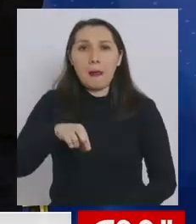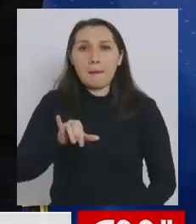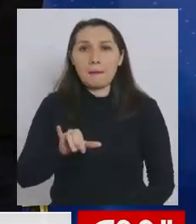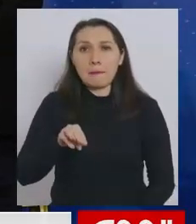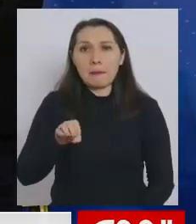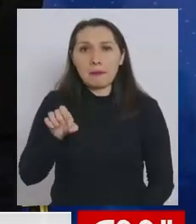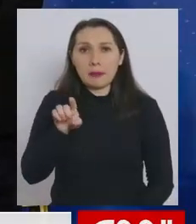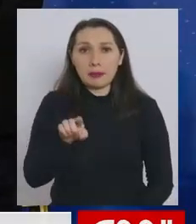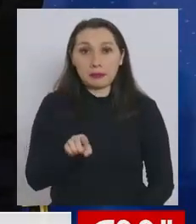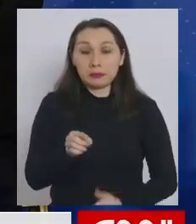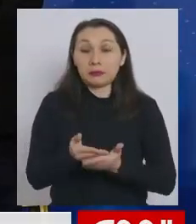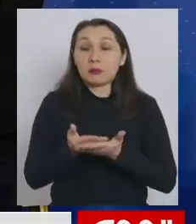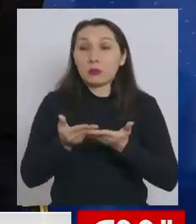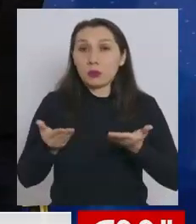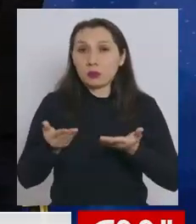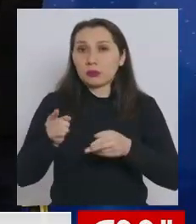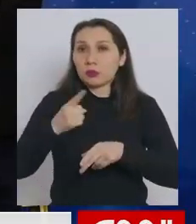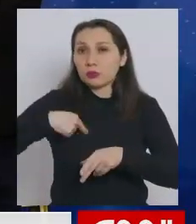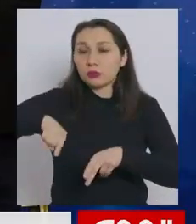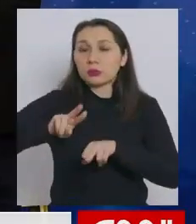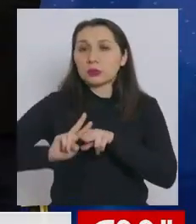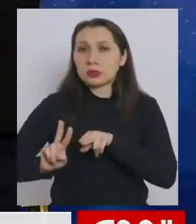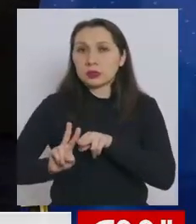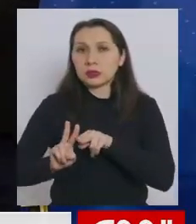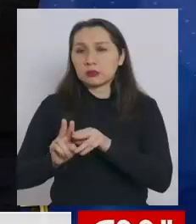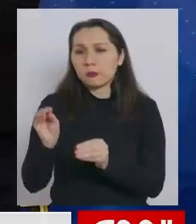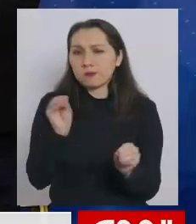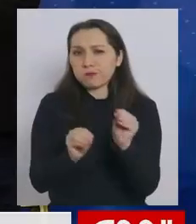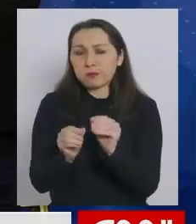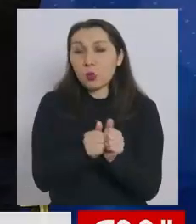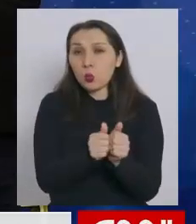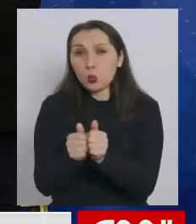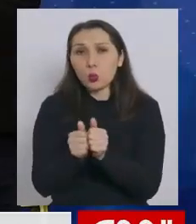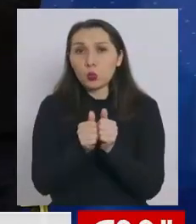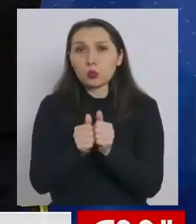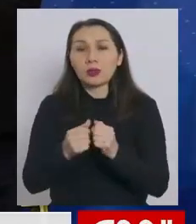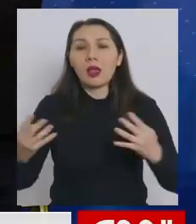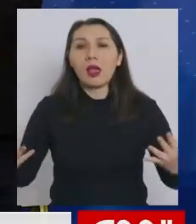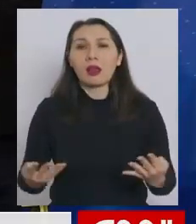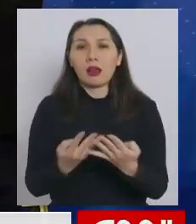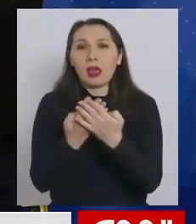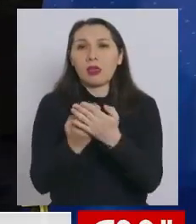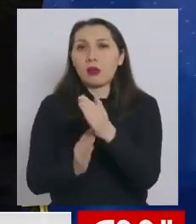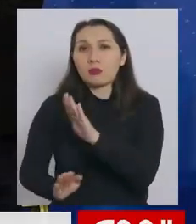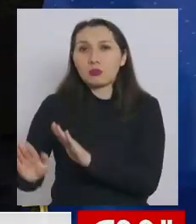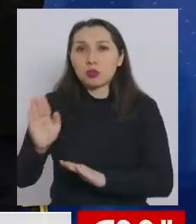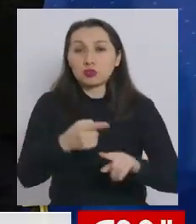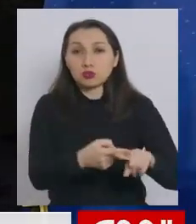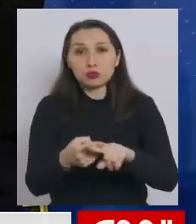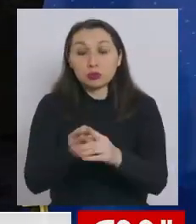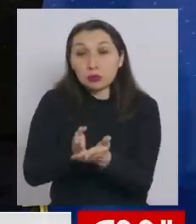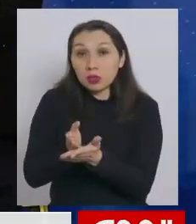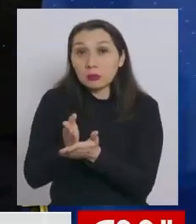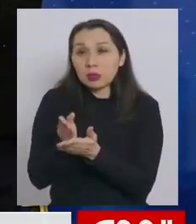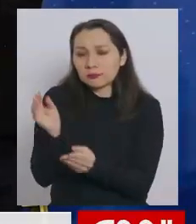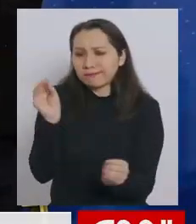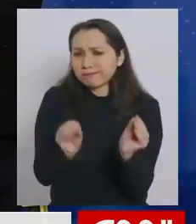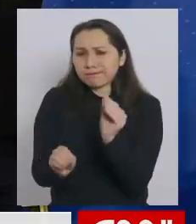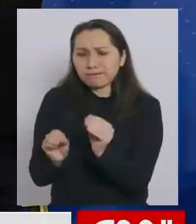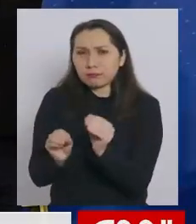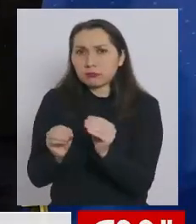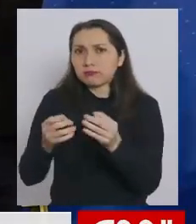Y por eso hicimos o construimos juntos una red de protección social que la empezamos a construir